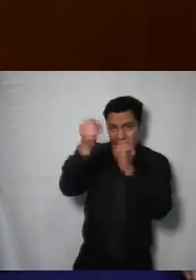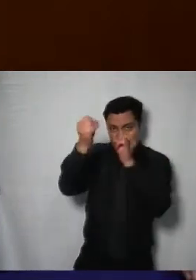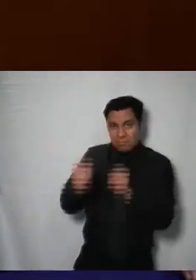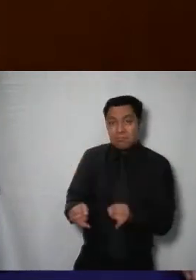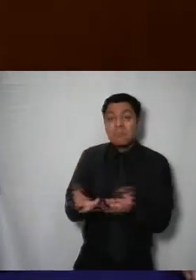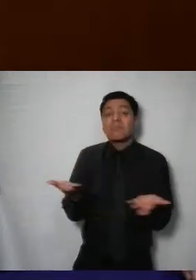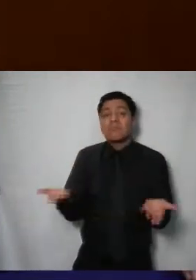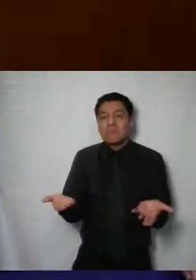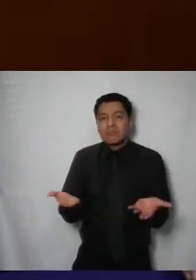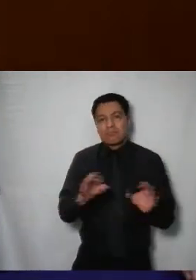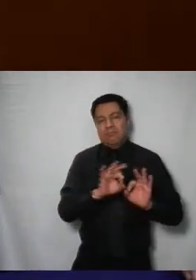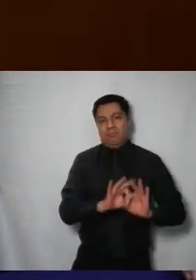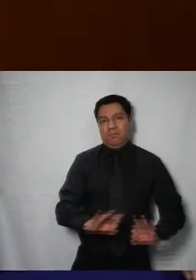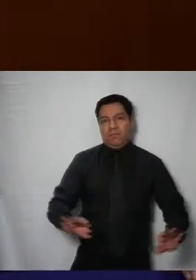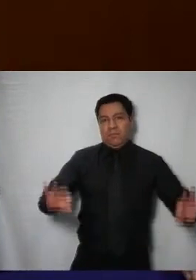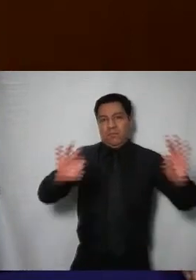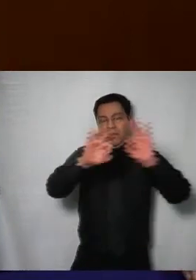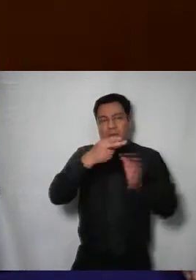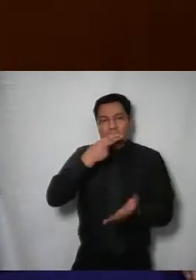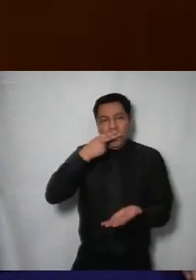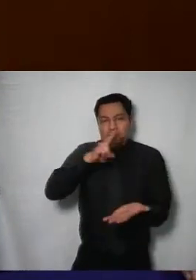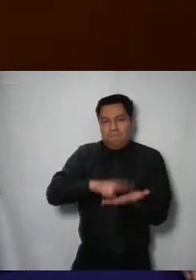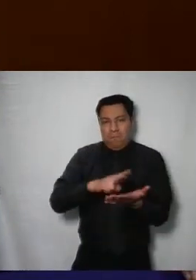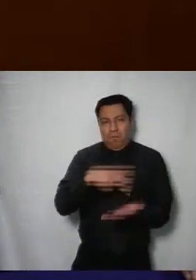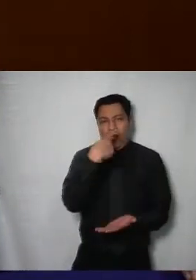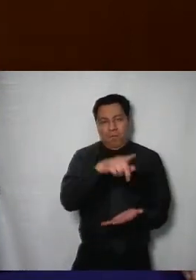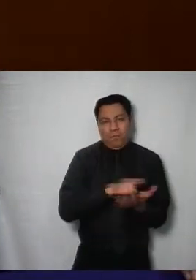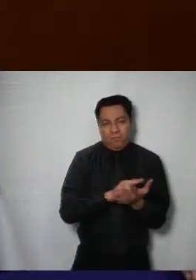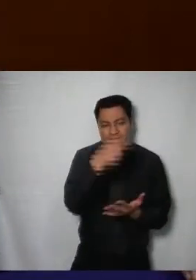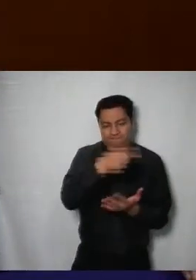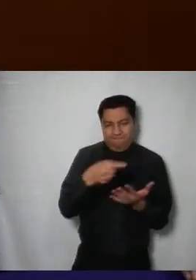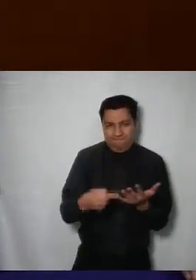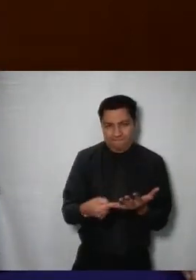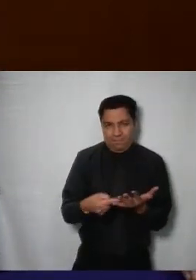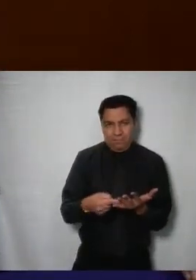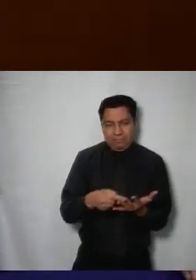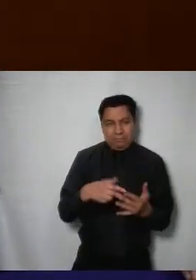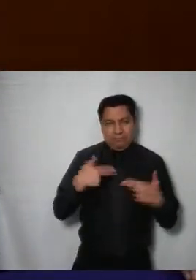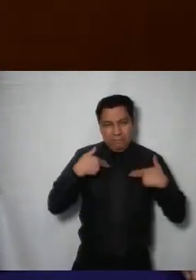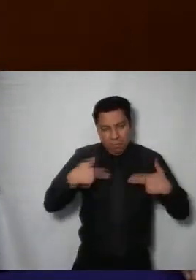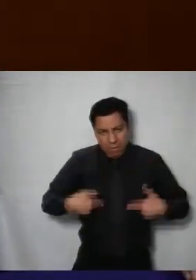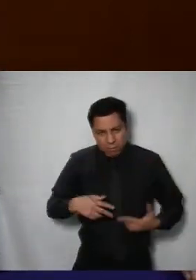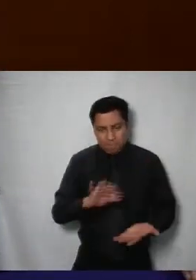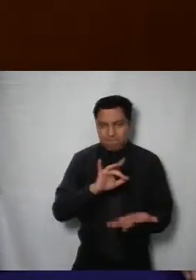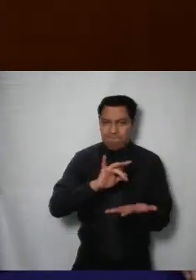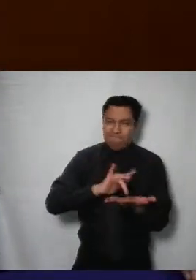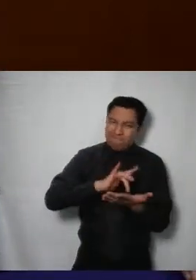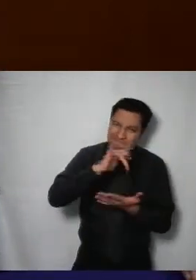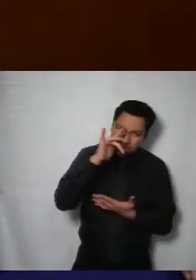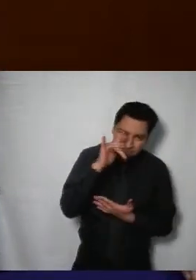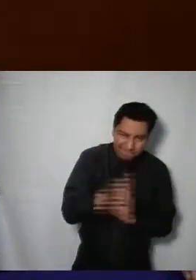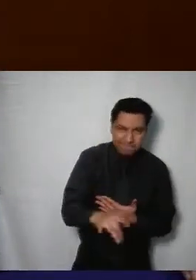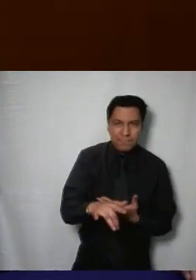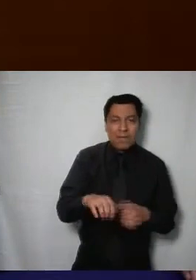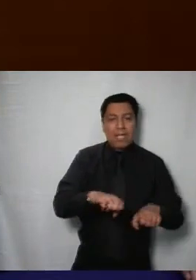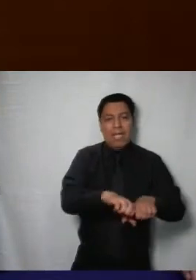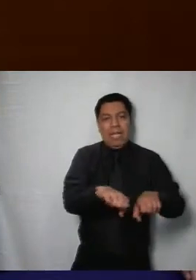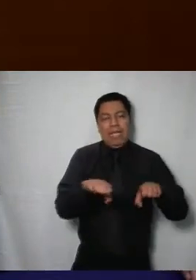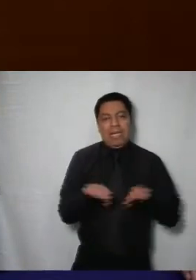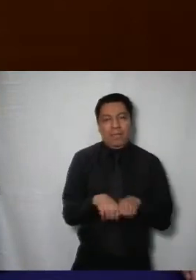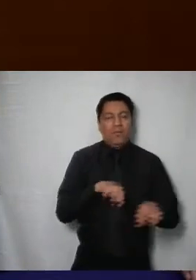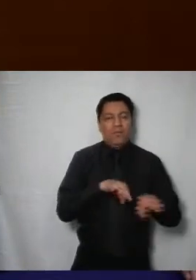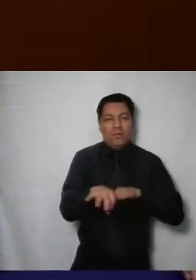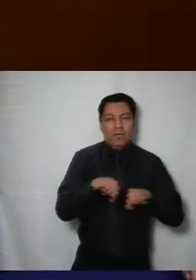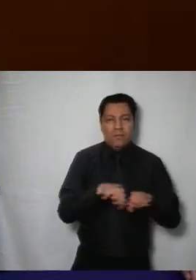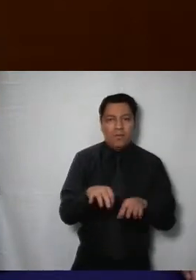capital y naturalmente con ello la garantía de sus derechos insisto gracias a todos los equipos de trabajo pero de manera muy